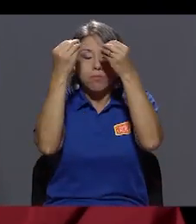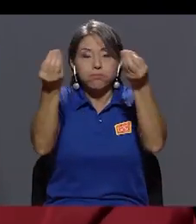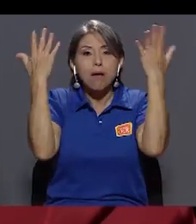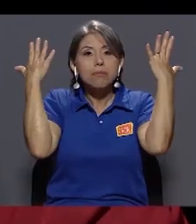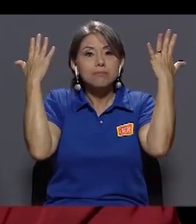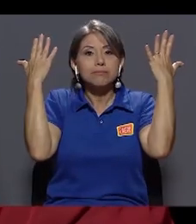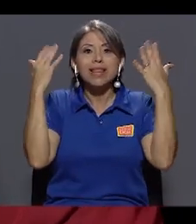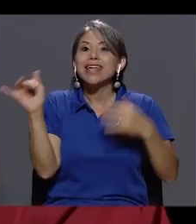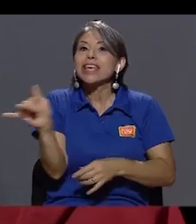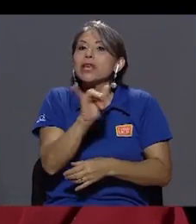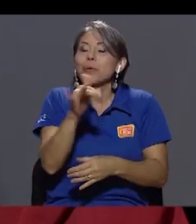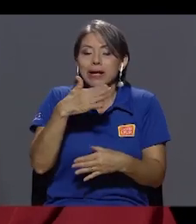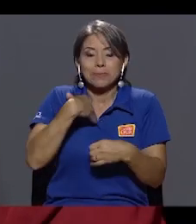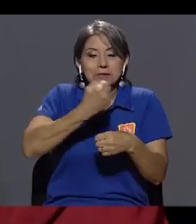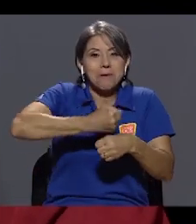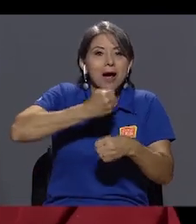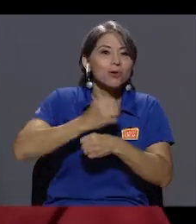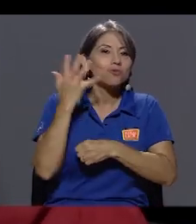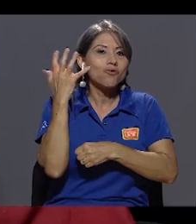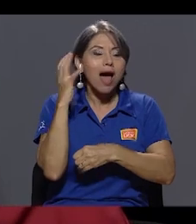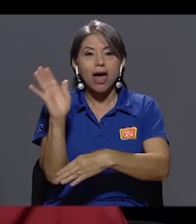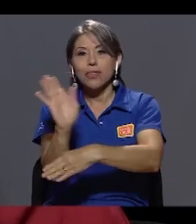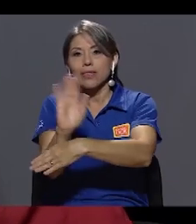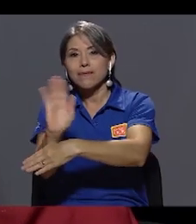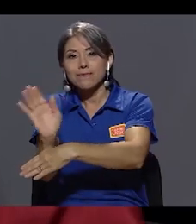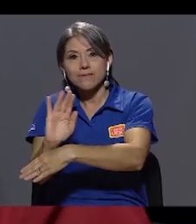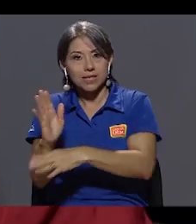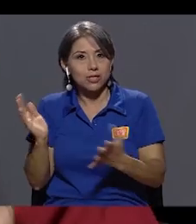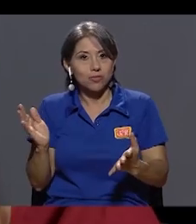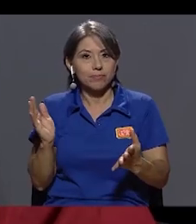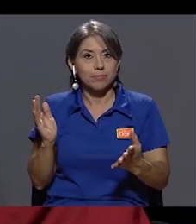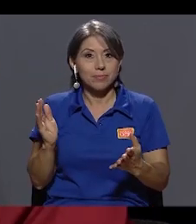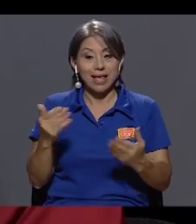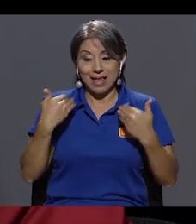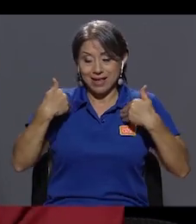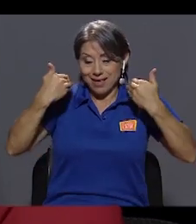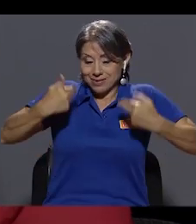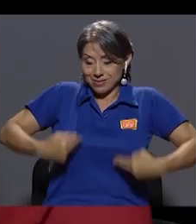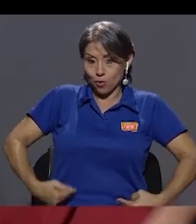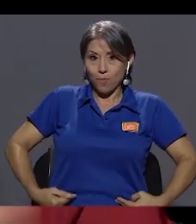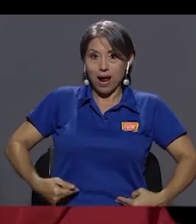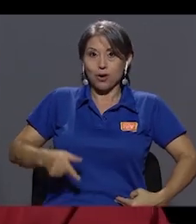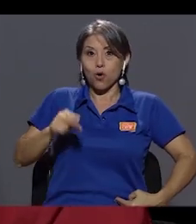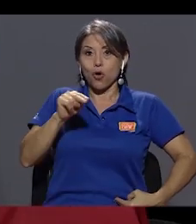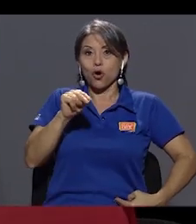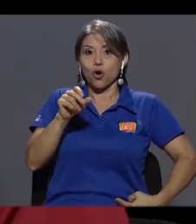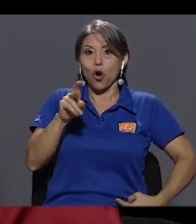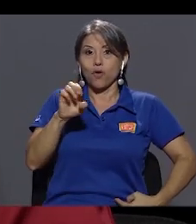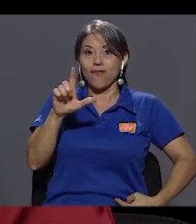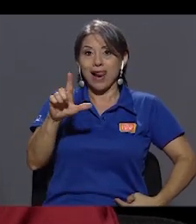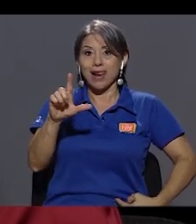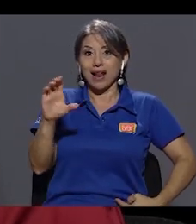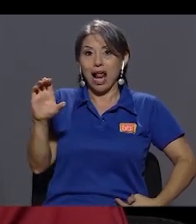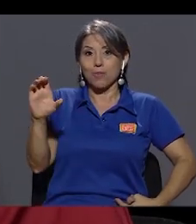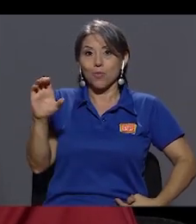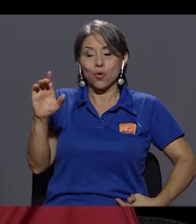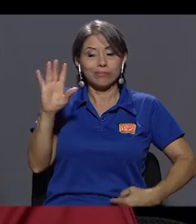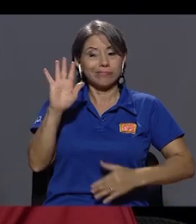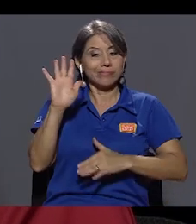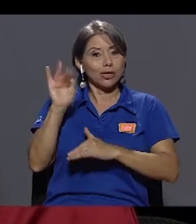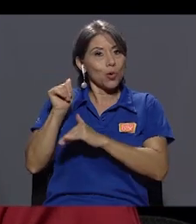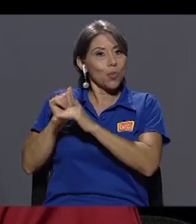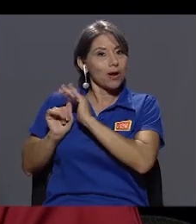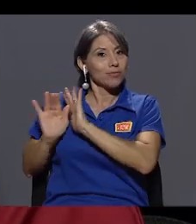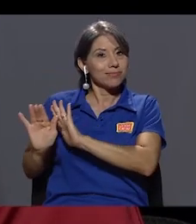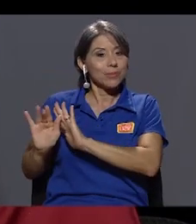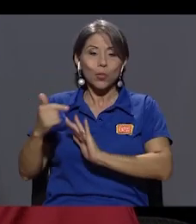De igual forma lo hago en mis trabajos, en la radio, en la televisión, y el ser humano que es normal calvo lo guardo para otra cosa, digamos. Pero uno tiene